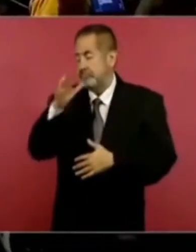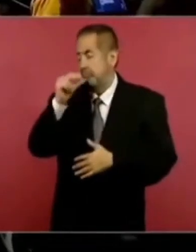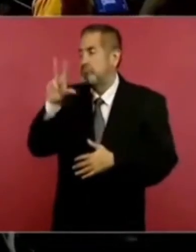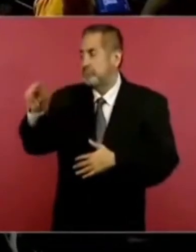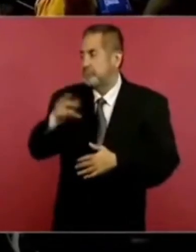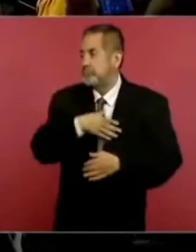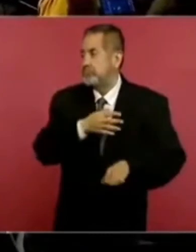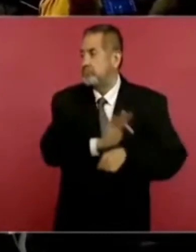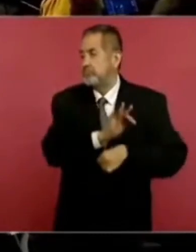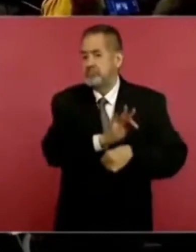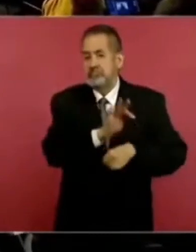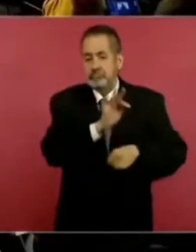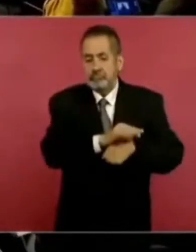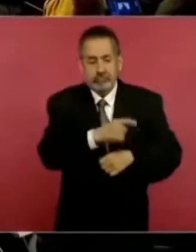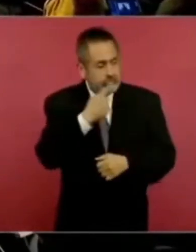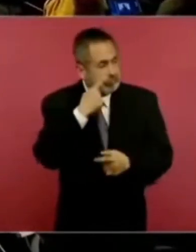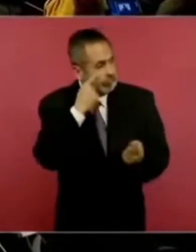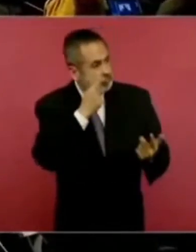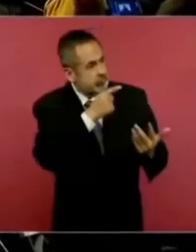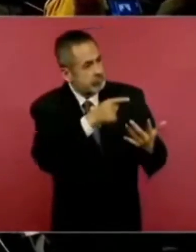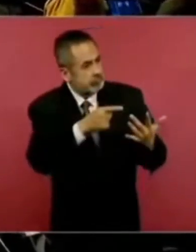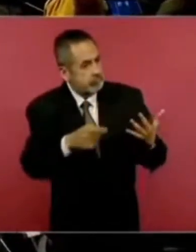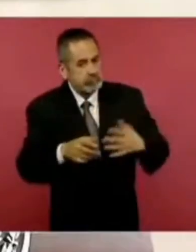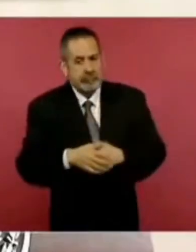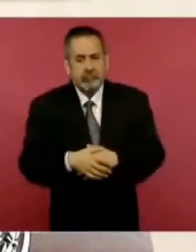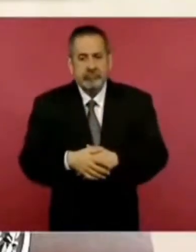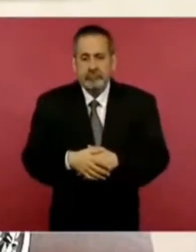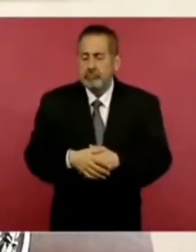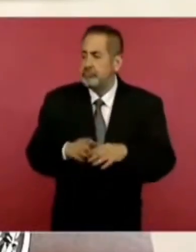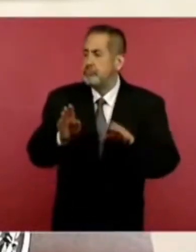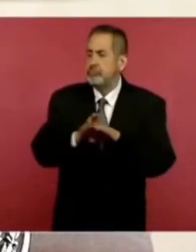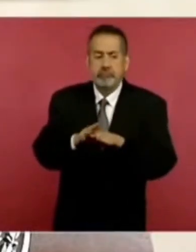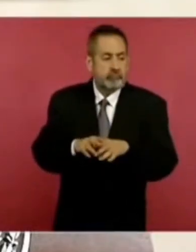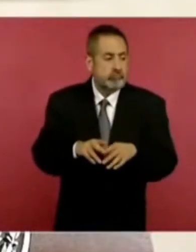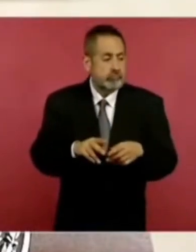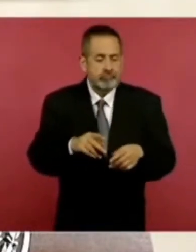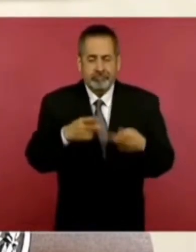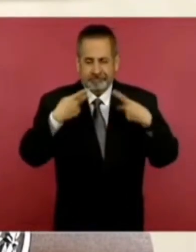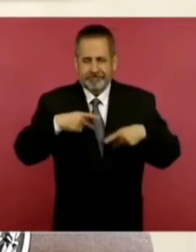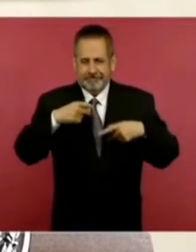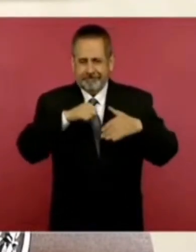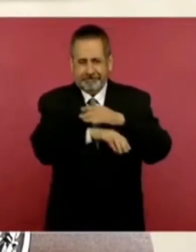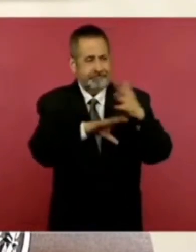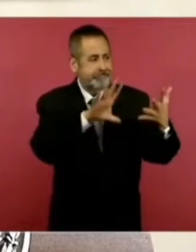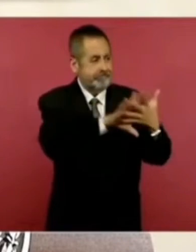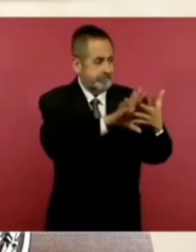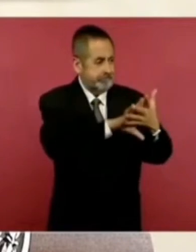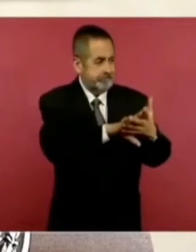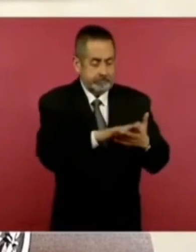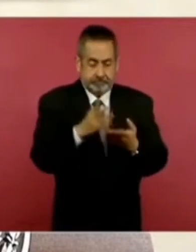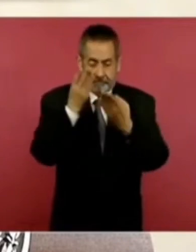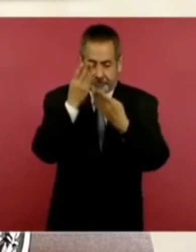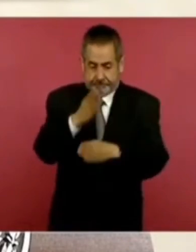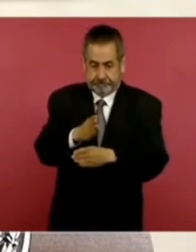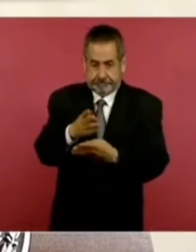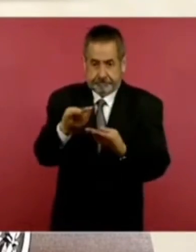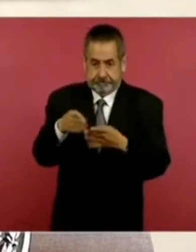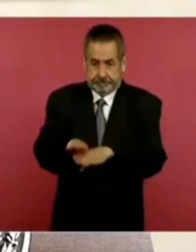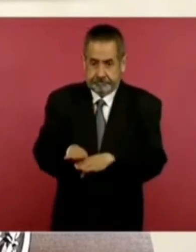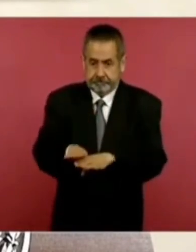cómo descongelan las cuentas de corruptos.